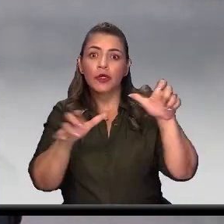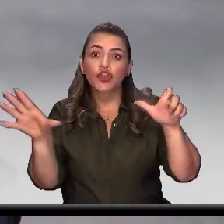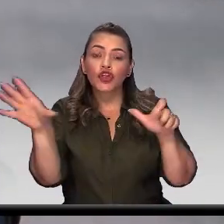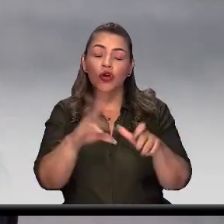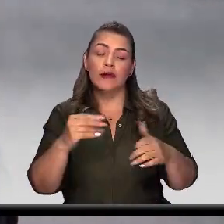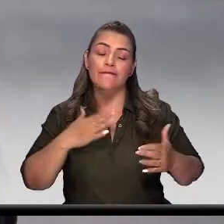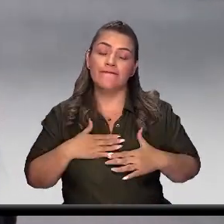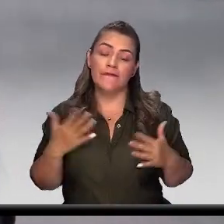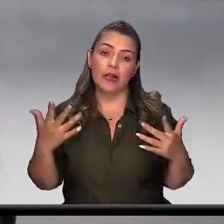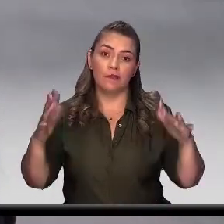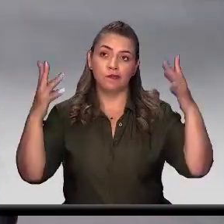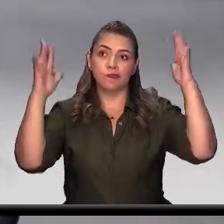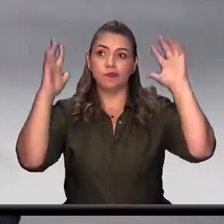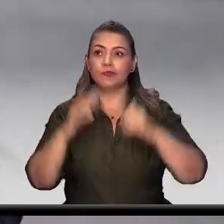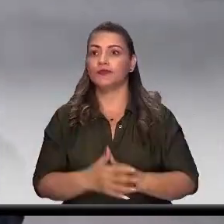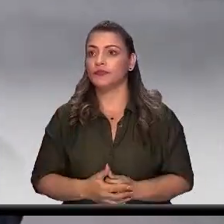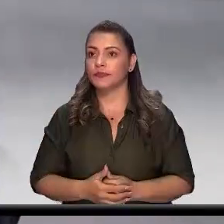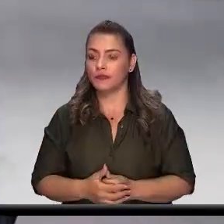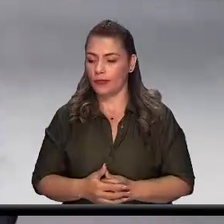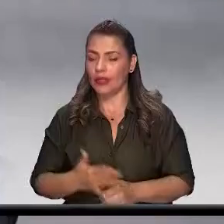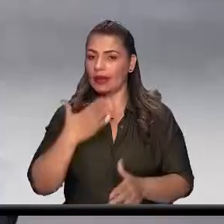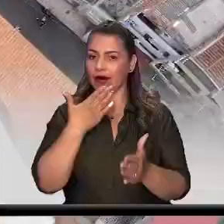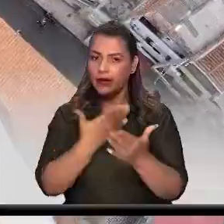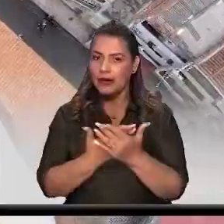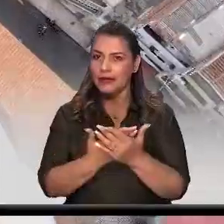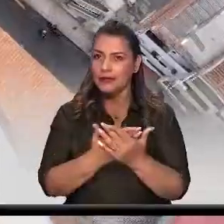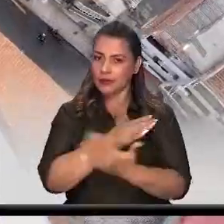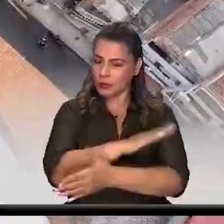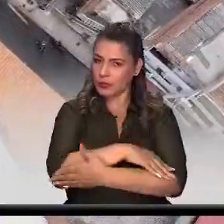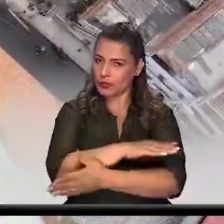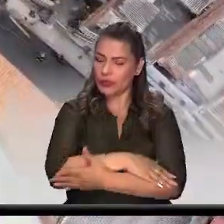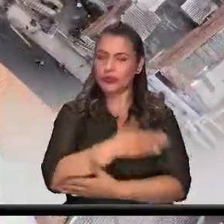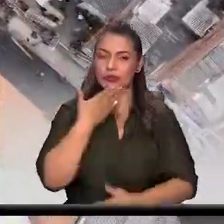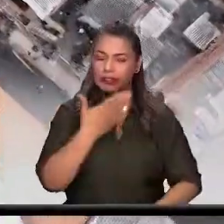en estos eventos y agradecerles por su buen comportamiento.